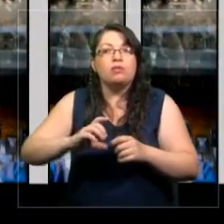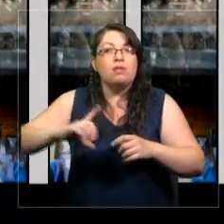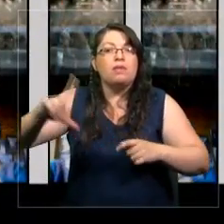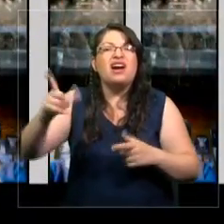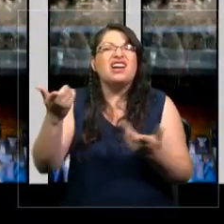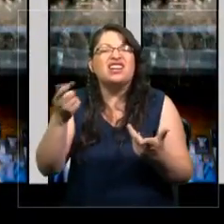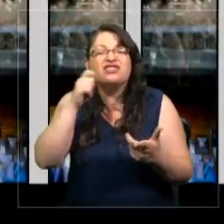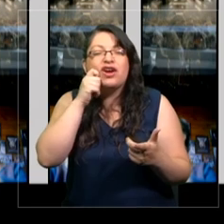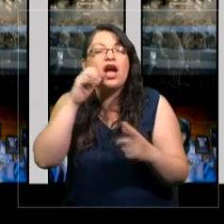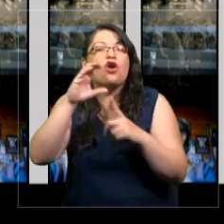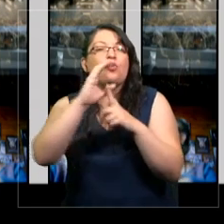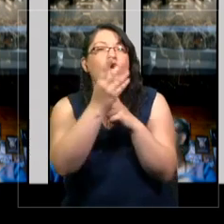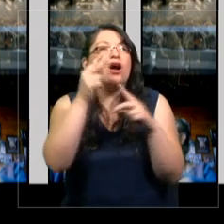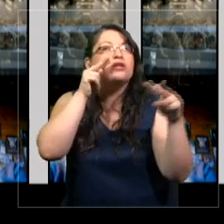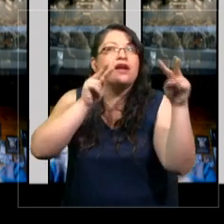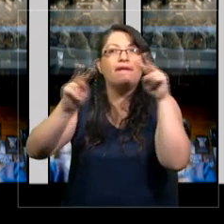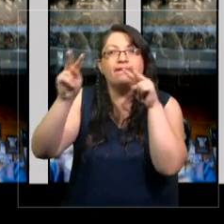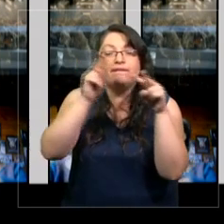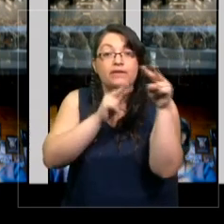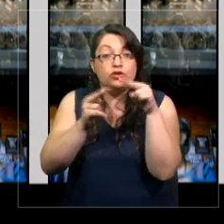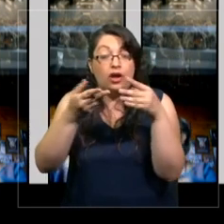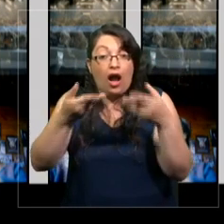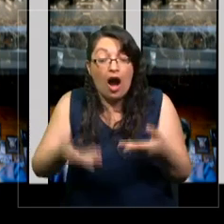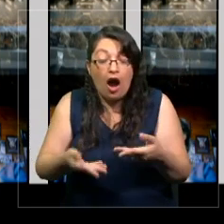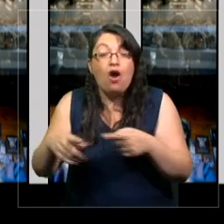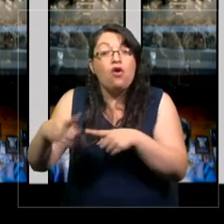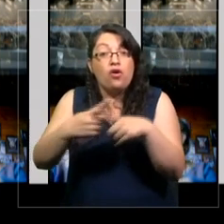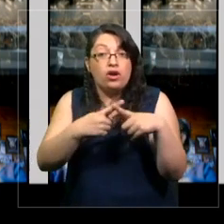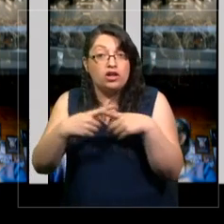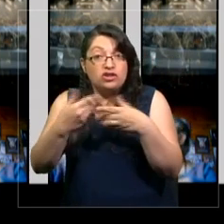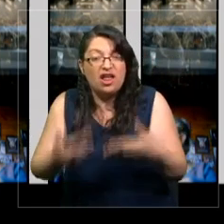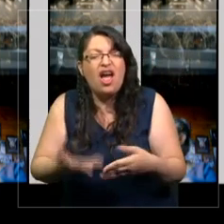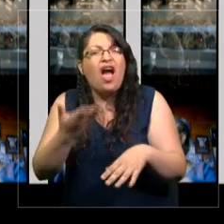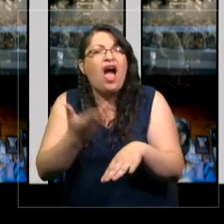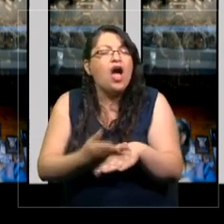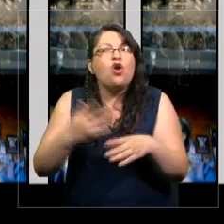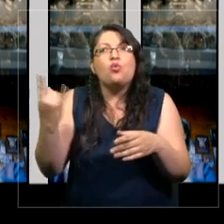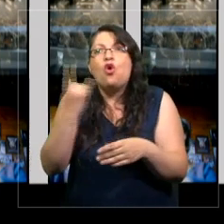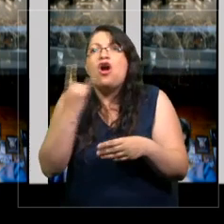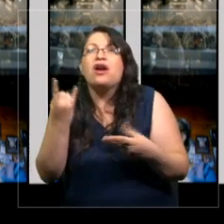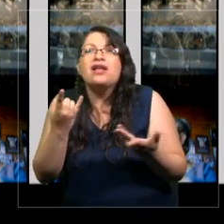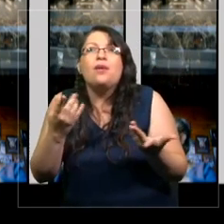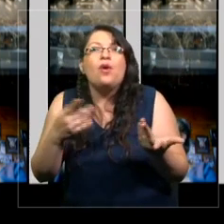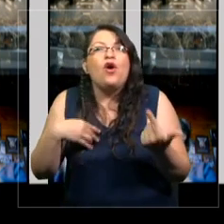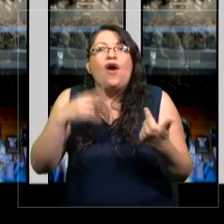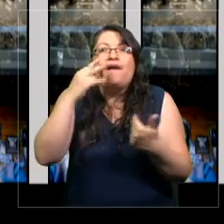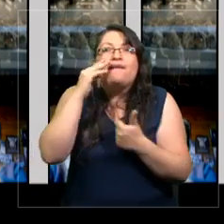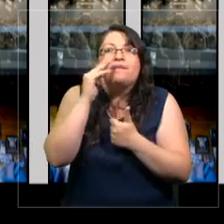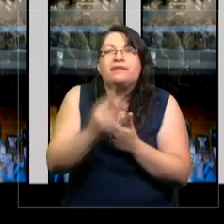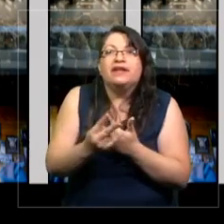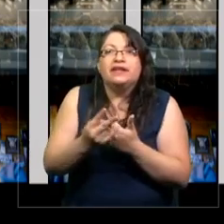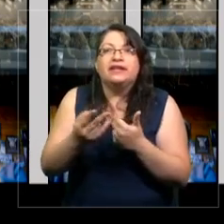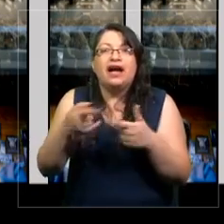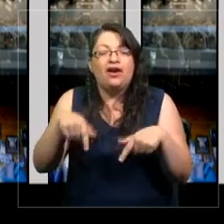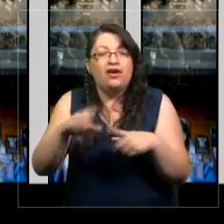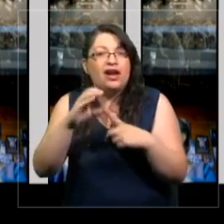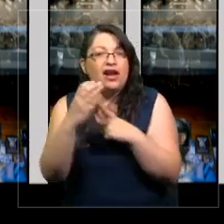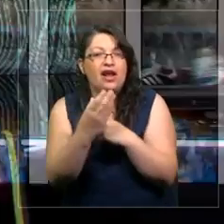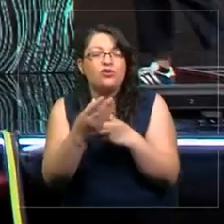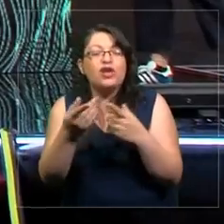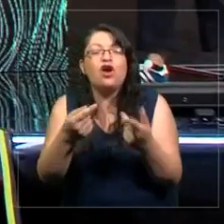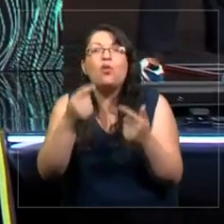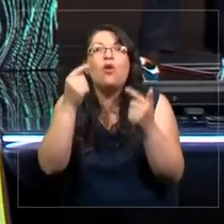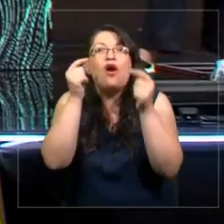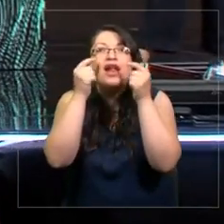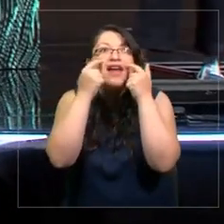cultura visual. Hay en la sociedad contemporánea una emergencia, ¿cierto? Por un dar a ver. Para la cultura actual, la vista